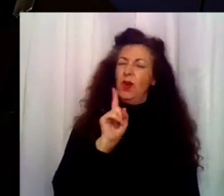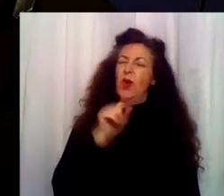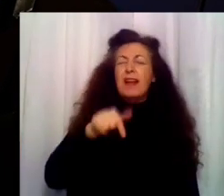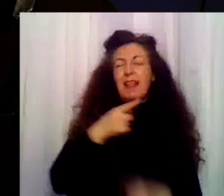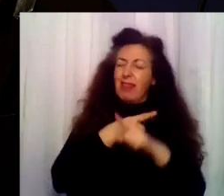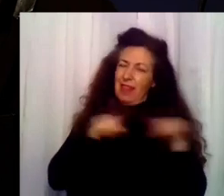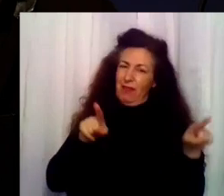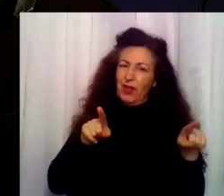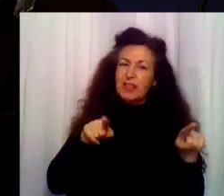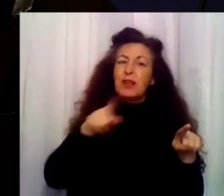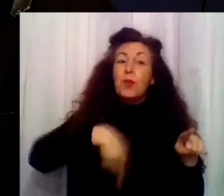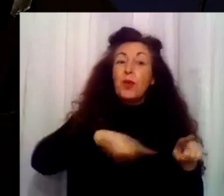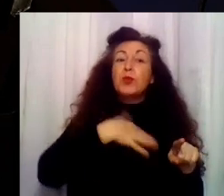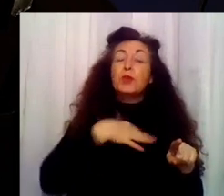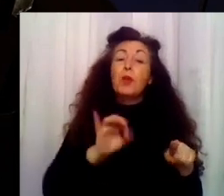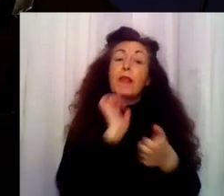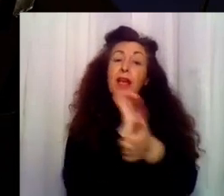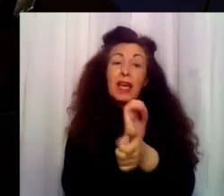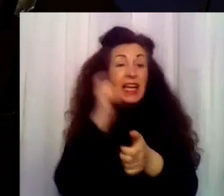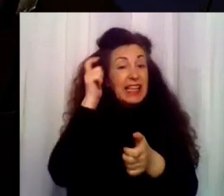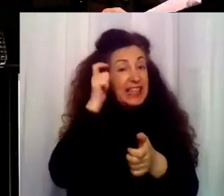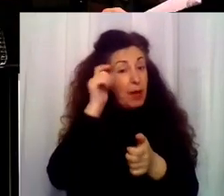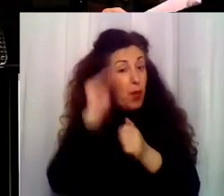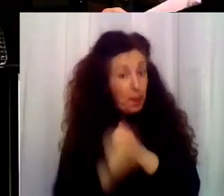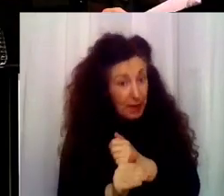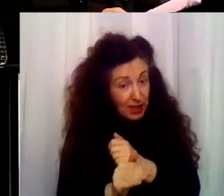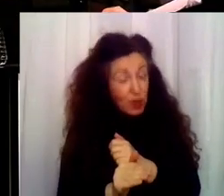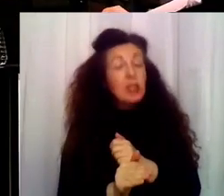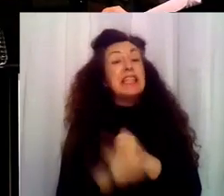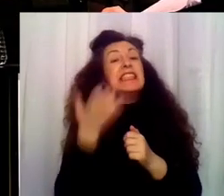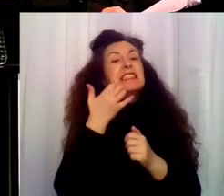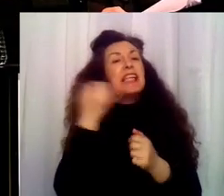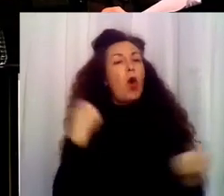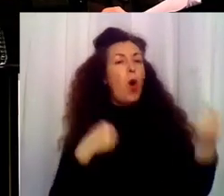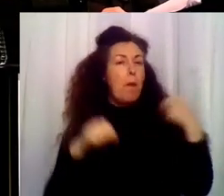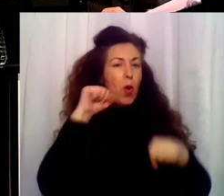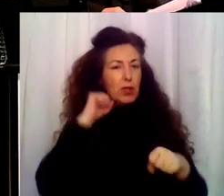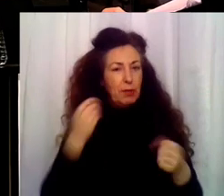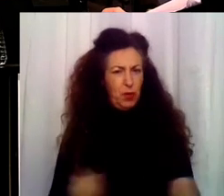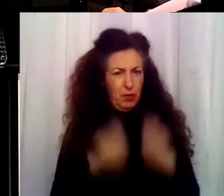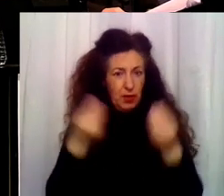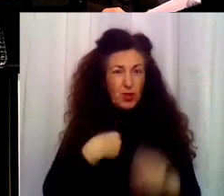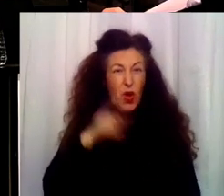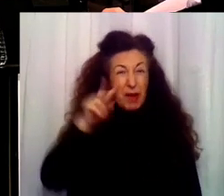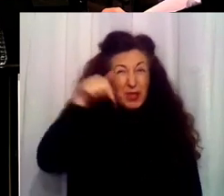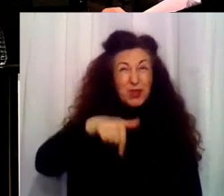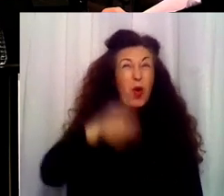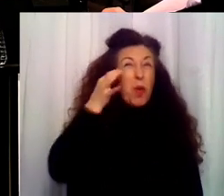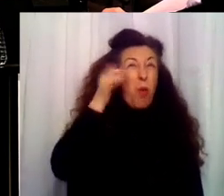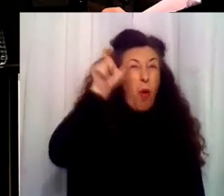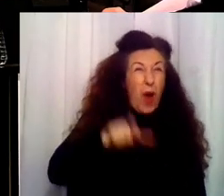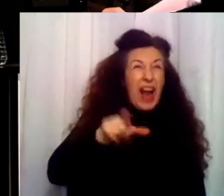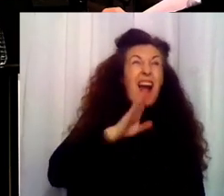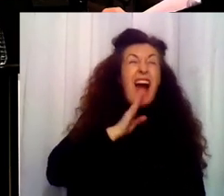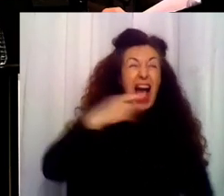conseguir la reducción de condena y recuperar a su hijo si reforman su comportamiento. Está aquí la mujer que le partió la cara a un dependiente de un cabezazo.